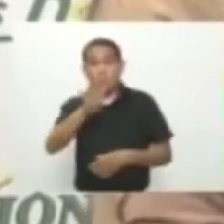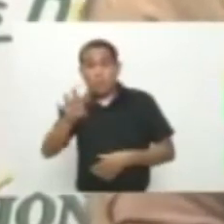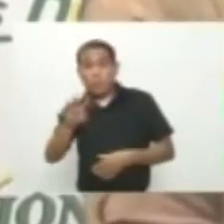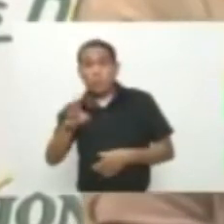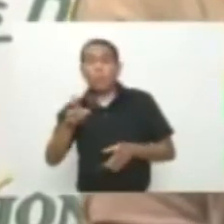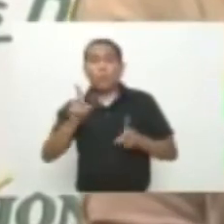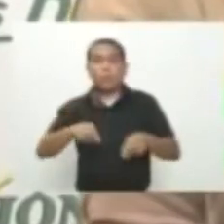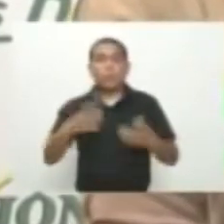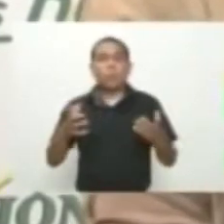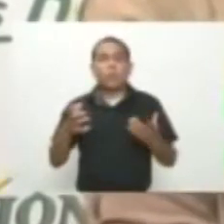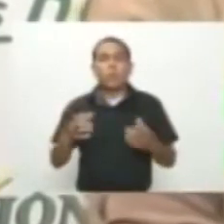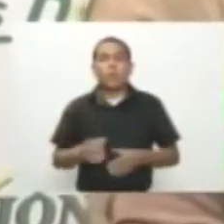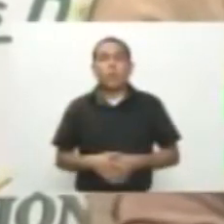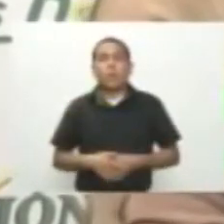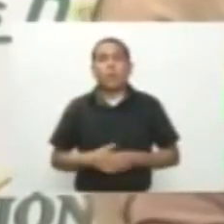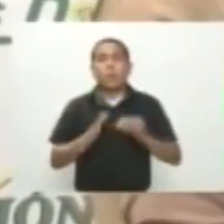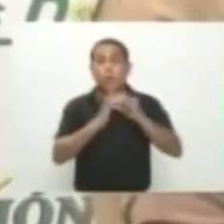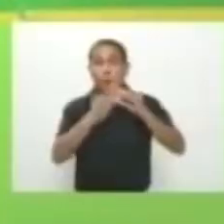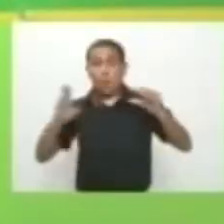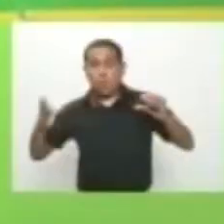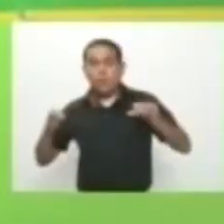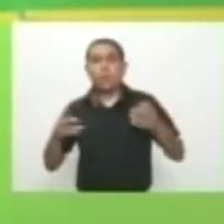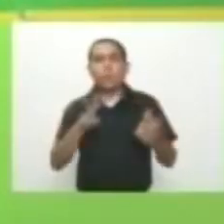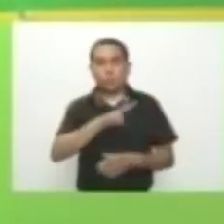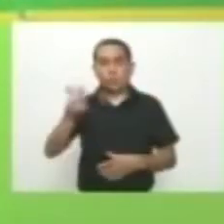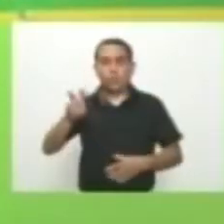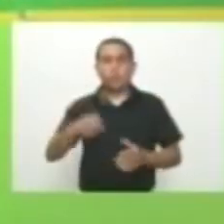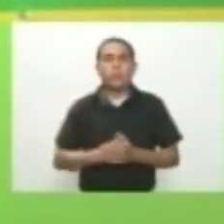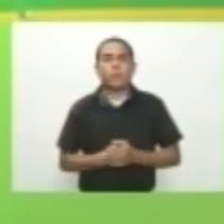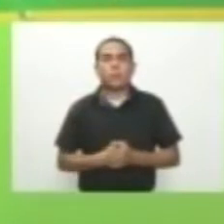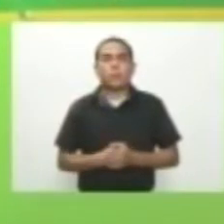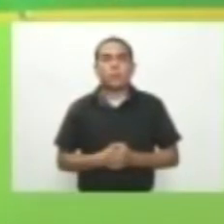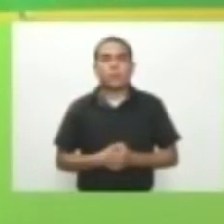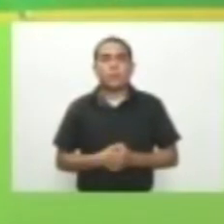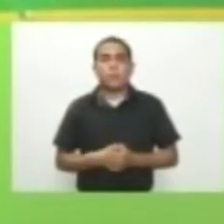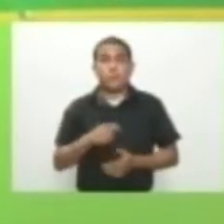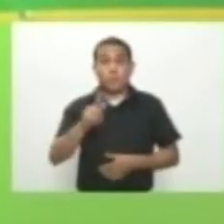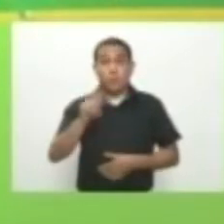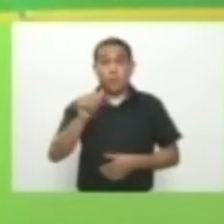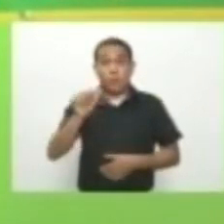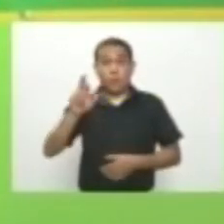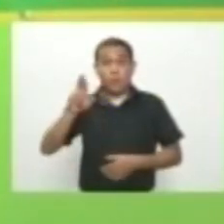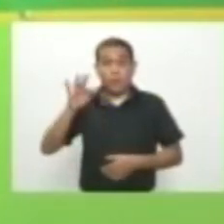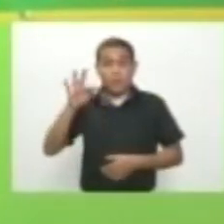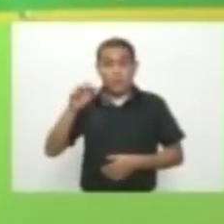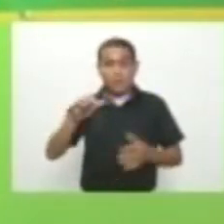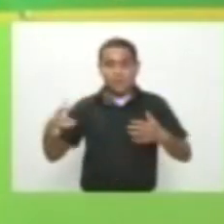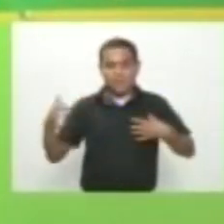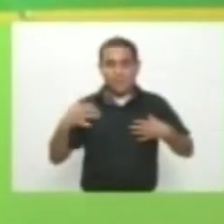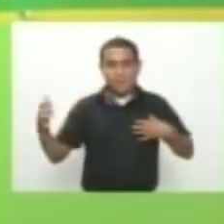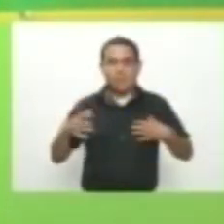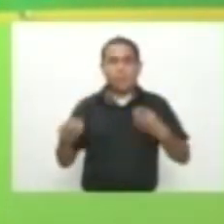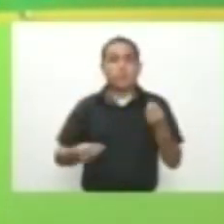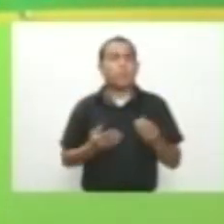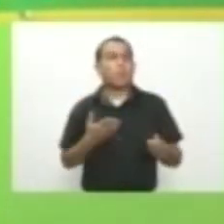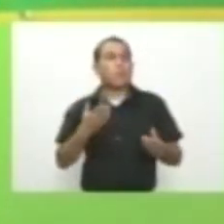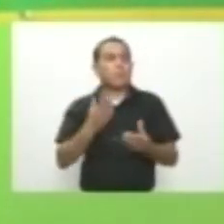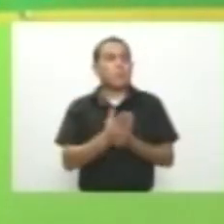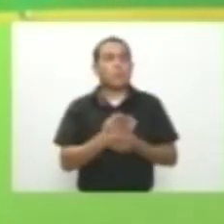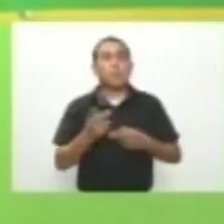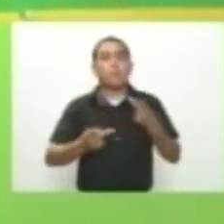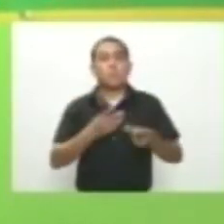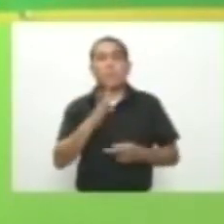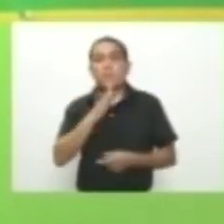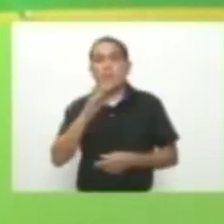En Con Barranquilla Se decondre El rey de los pueblos Farid Ortiz Fue visitado El día de hoy Por Poncho Zuleta Y